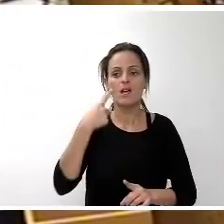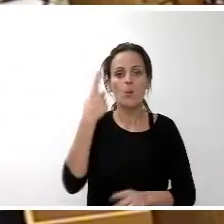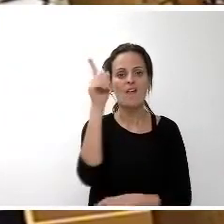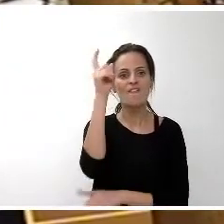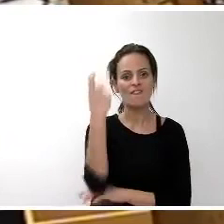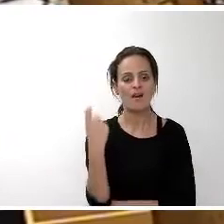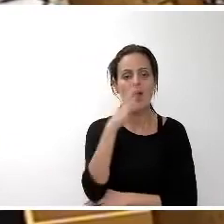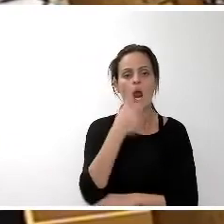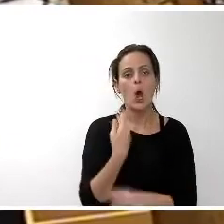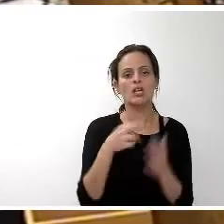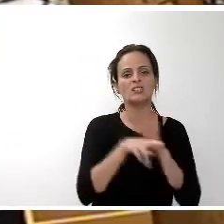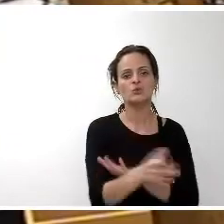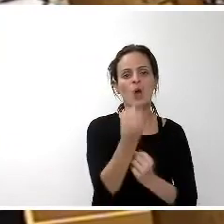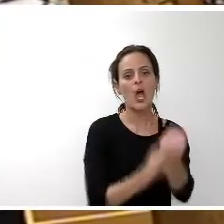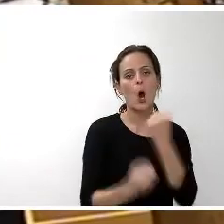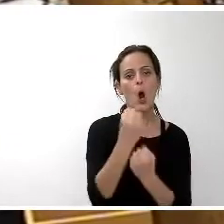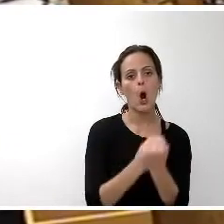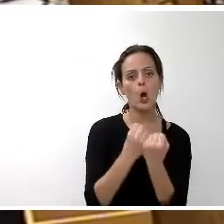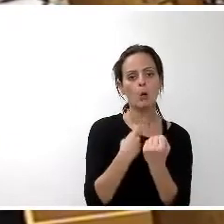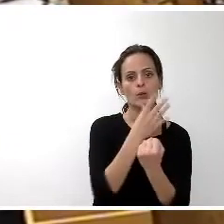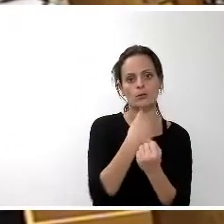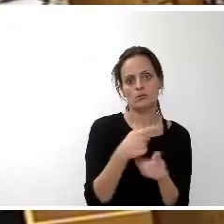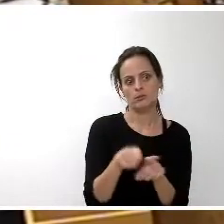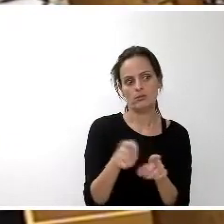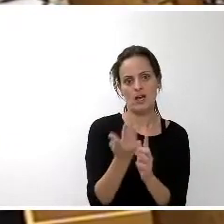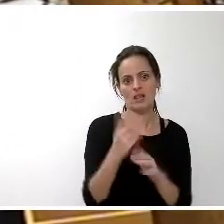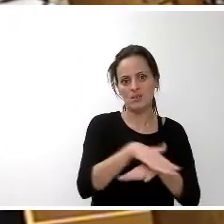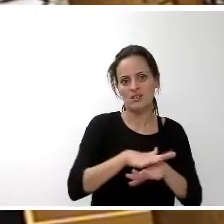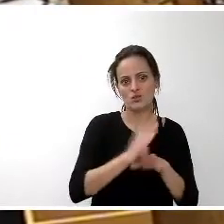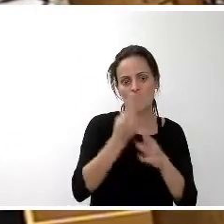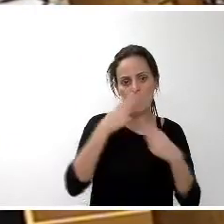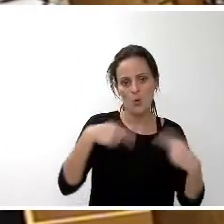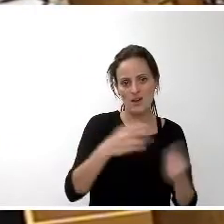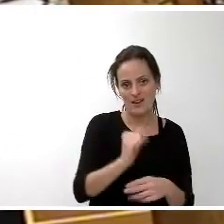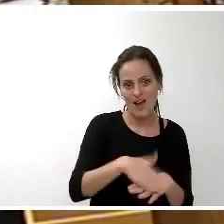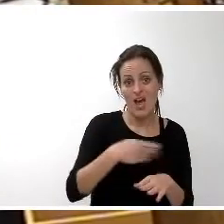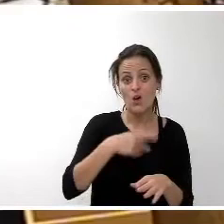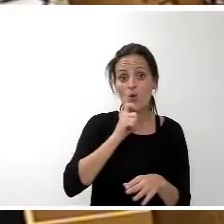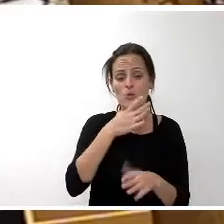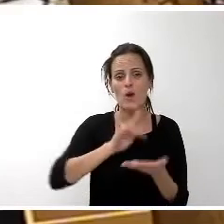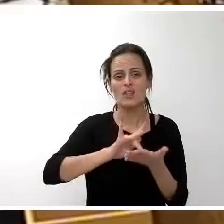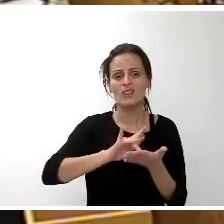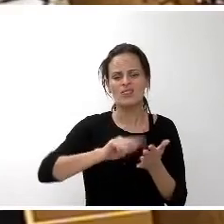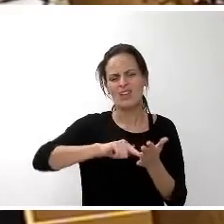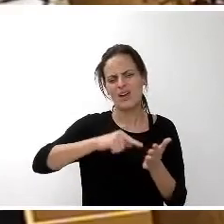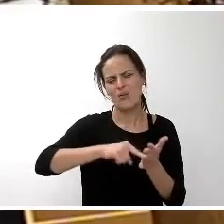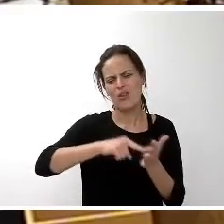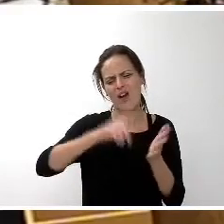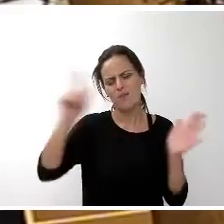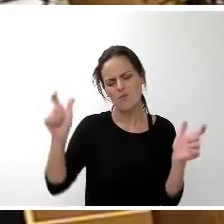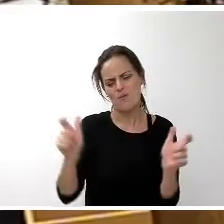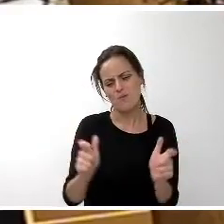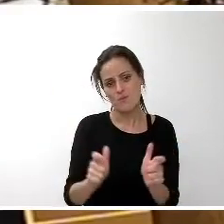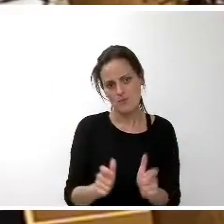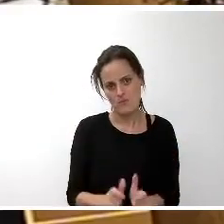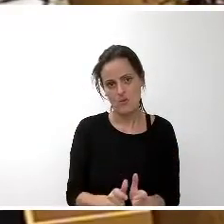administración pública, cumpliendo el endeudamiento, bajando el endeudamiento y colocándonos muy por debajo del tope establecido